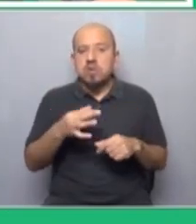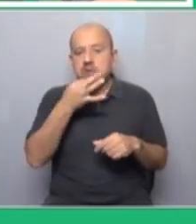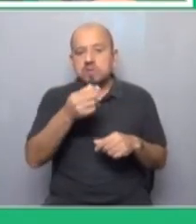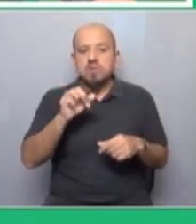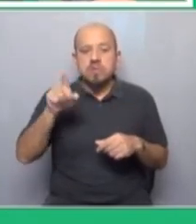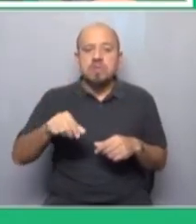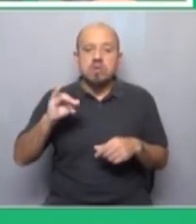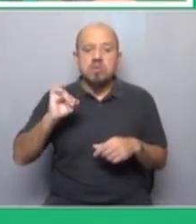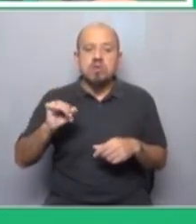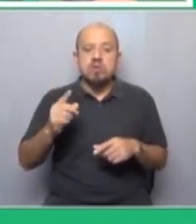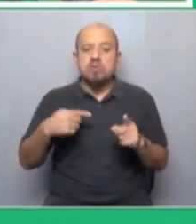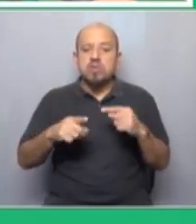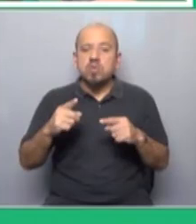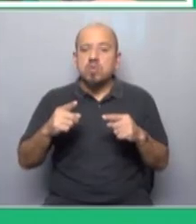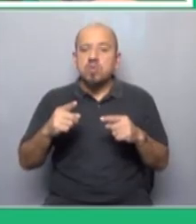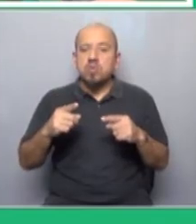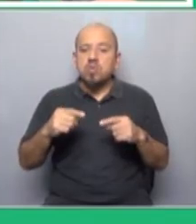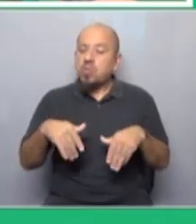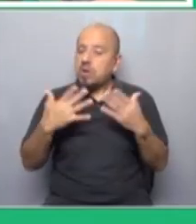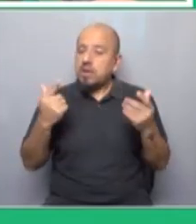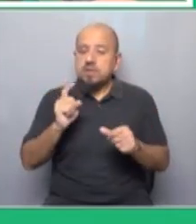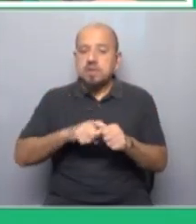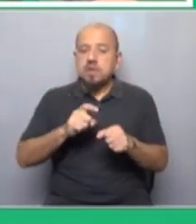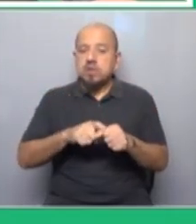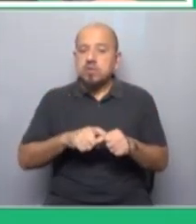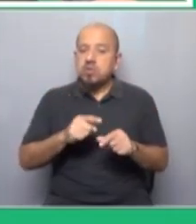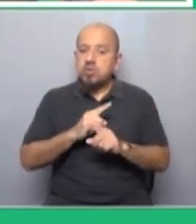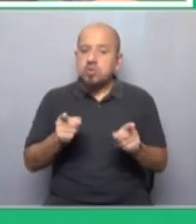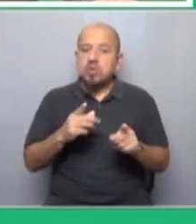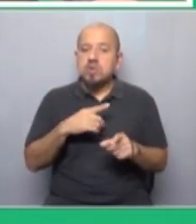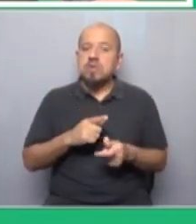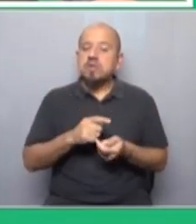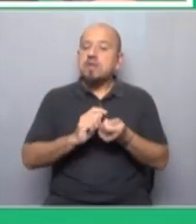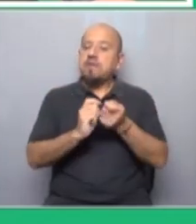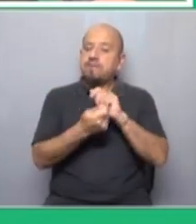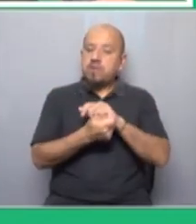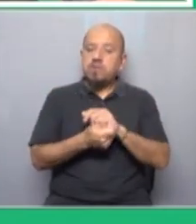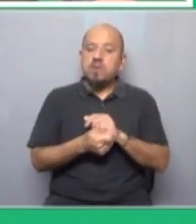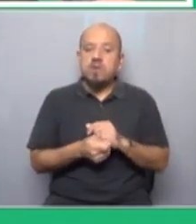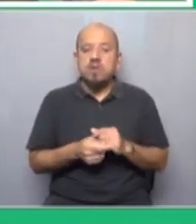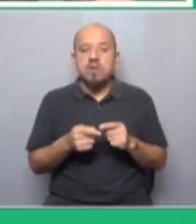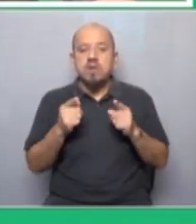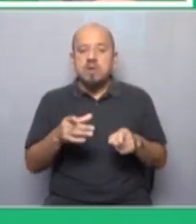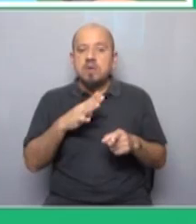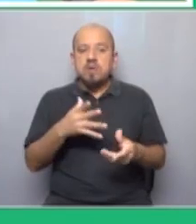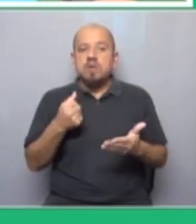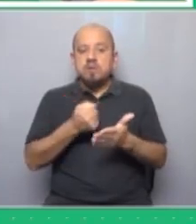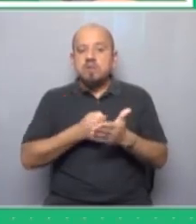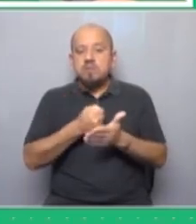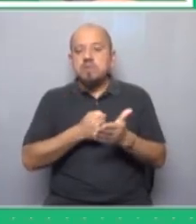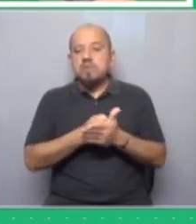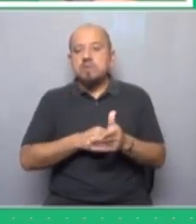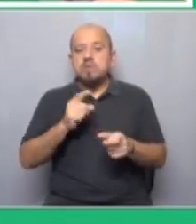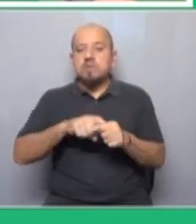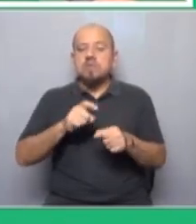pero no cualquier sindicalismo va a sobrevivir va a sobrevivir un sindicalismo que se transforme que se ponga de cara a estos desafíos actuales un